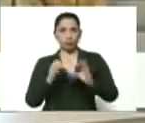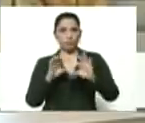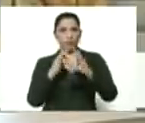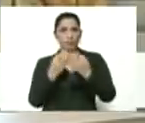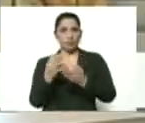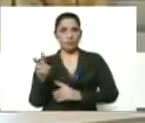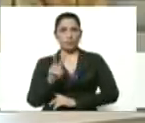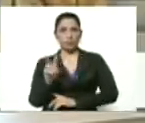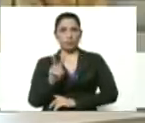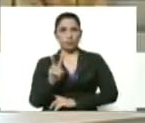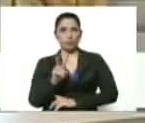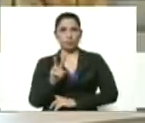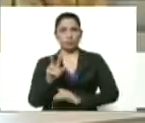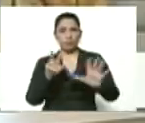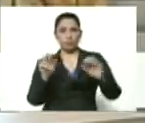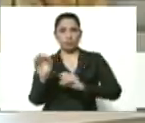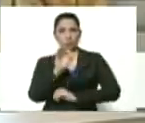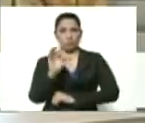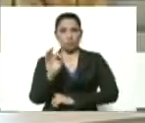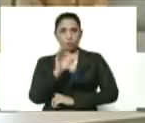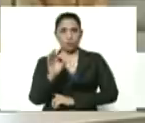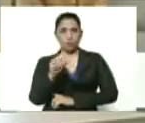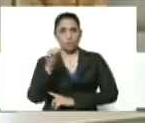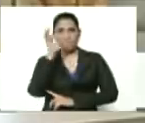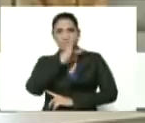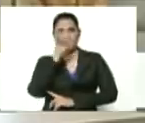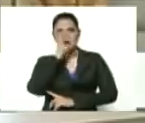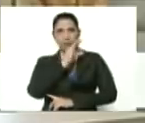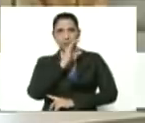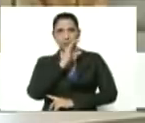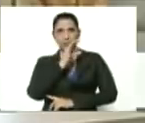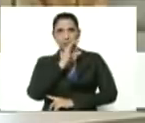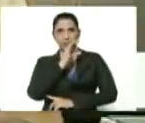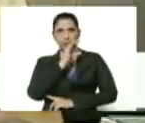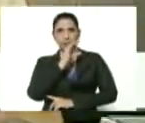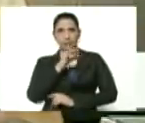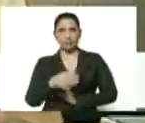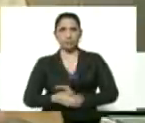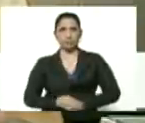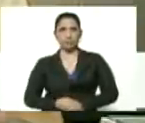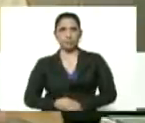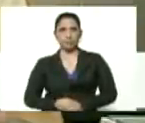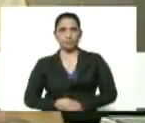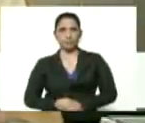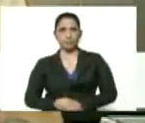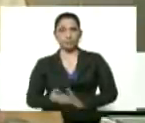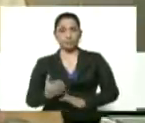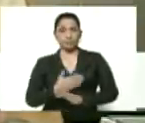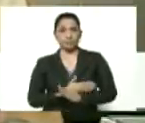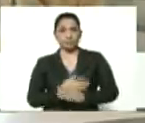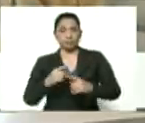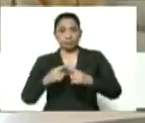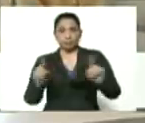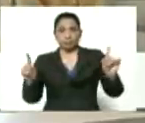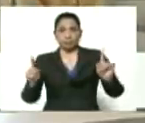venezolana, el 80% del pernil fue nacional primera vez, antes era al revés,